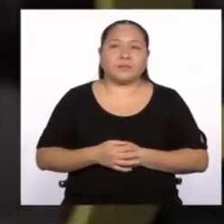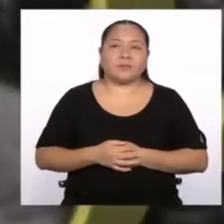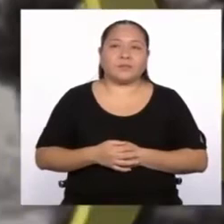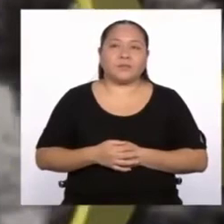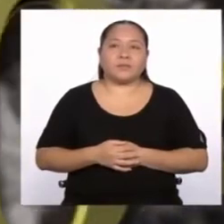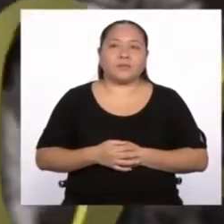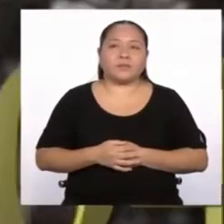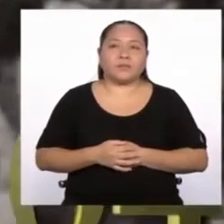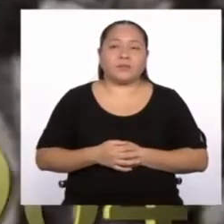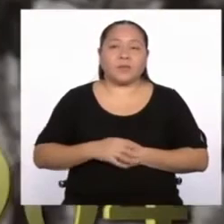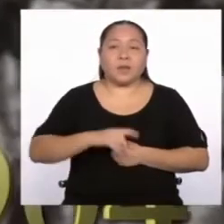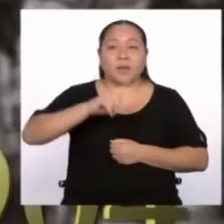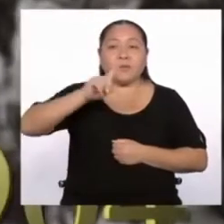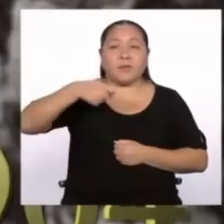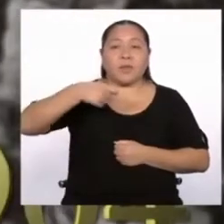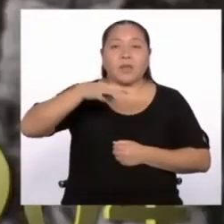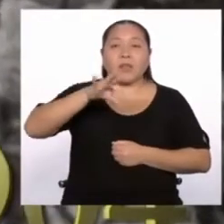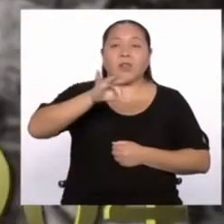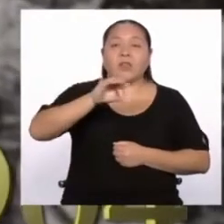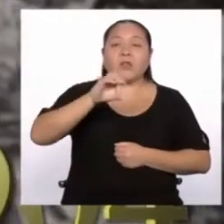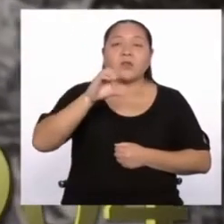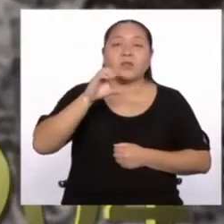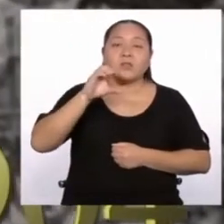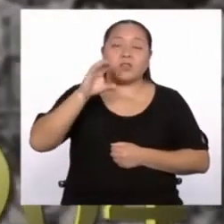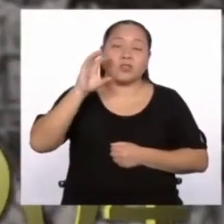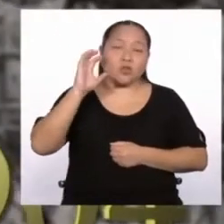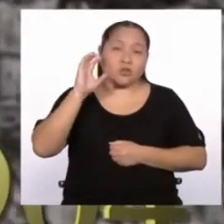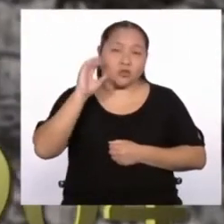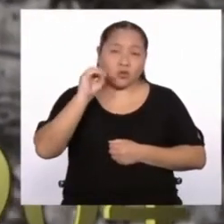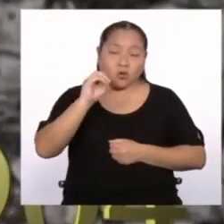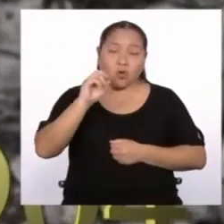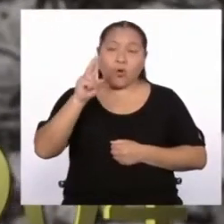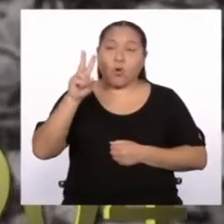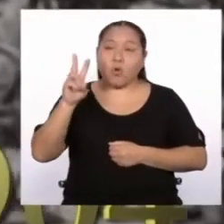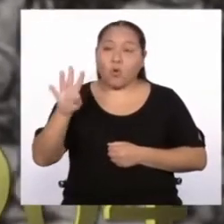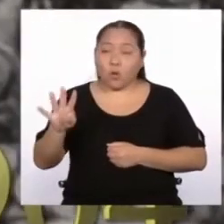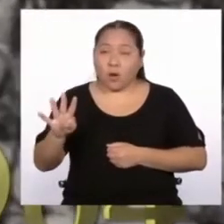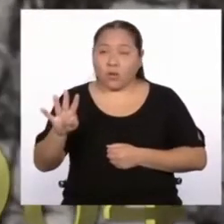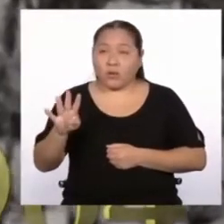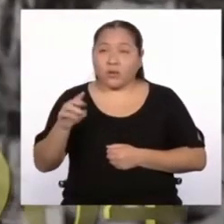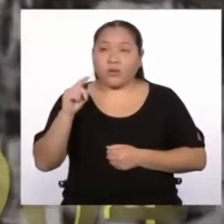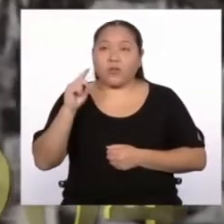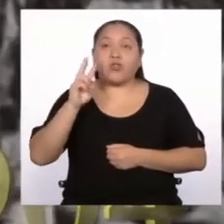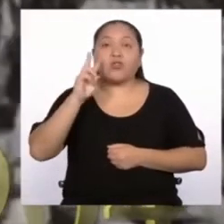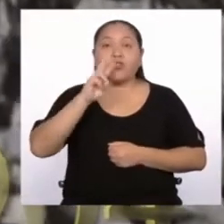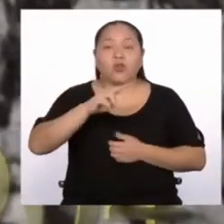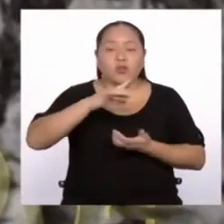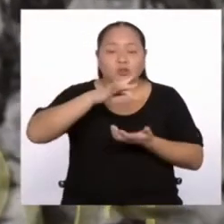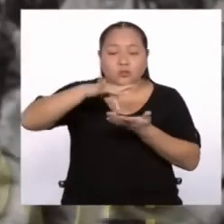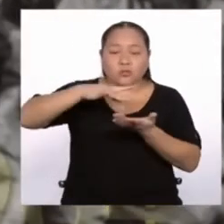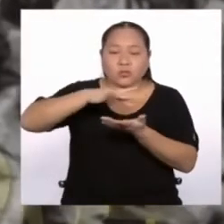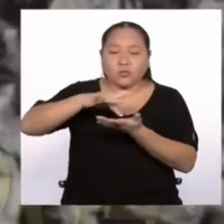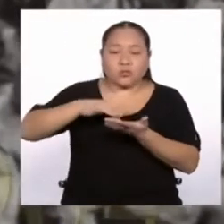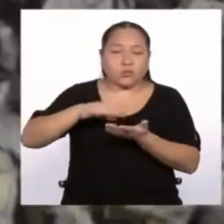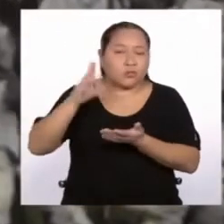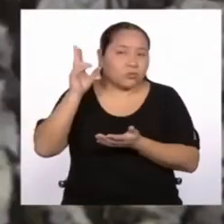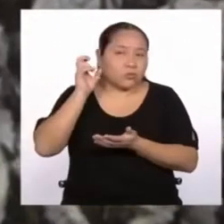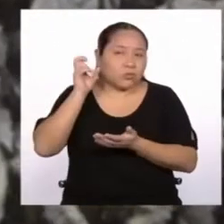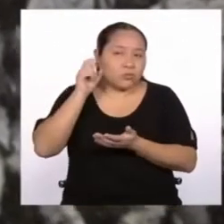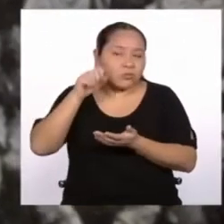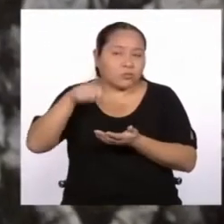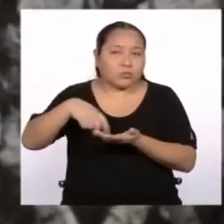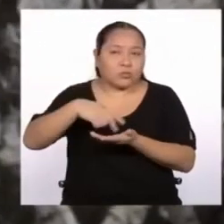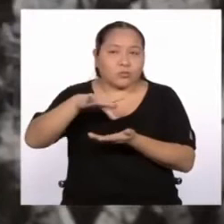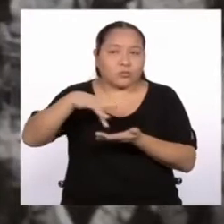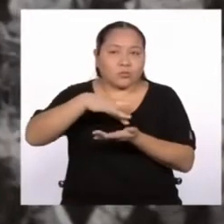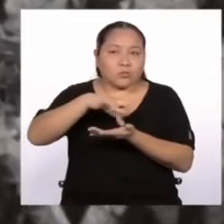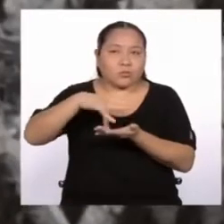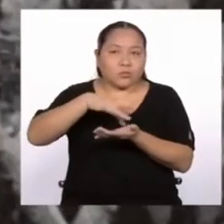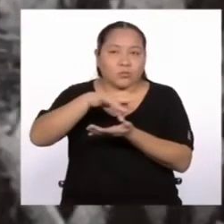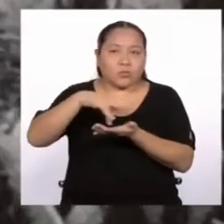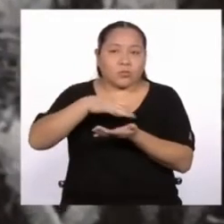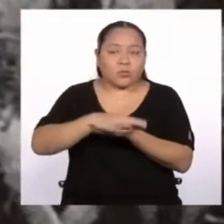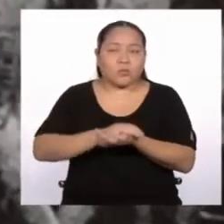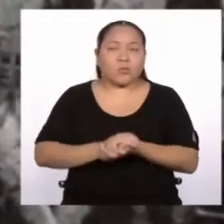En 1904 se realizaron dos importantes grabaciones más de nuestro himno nacional.